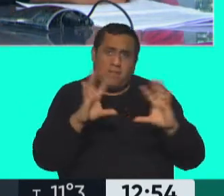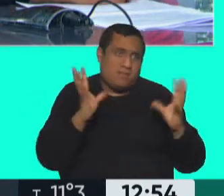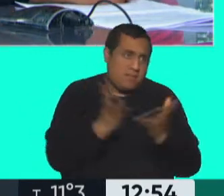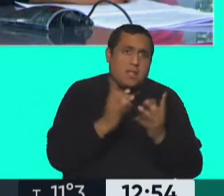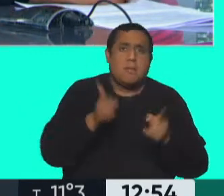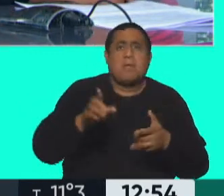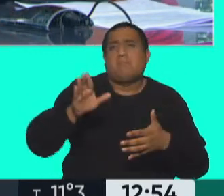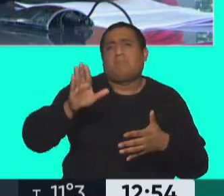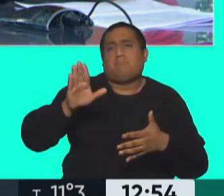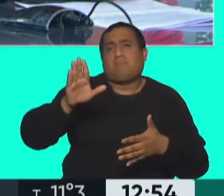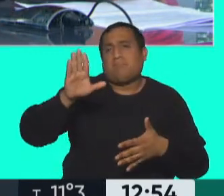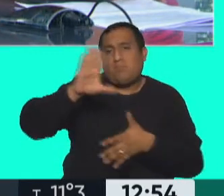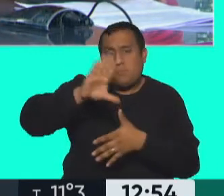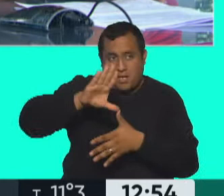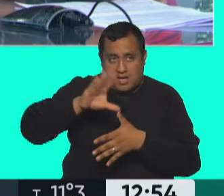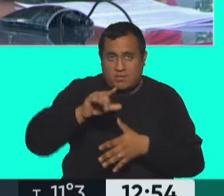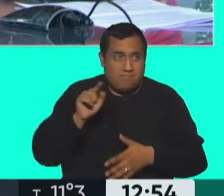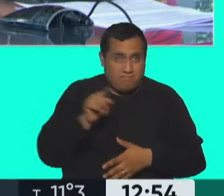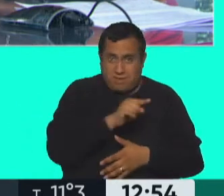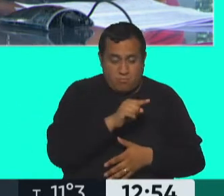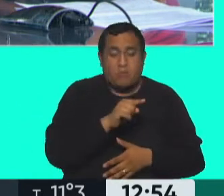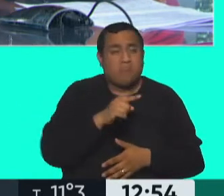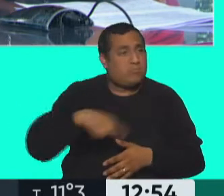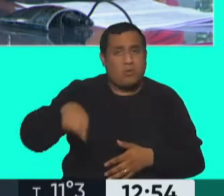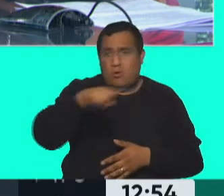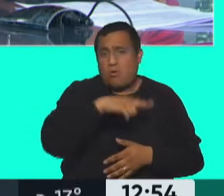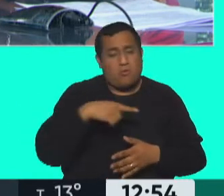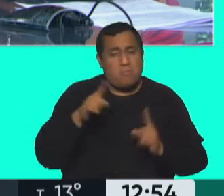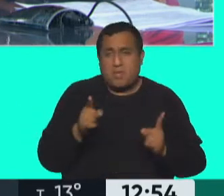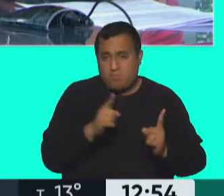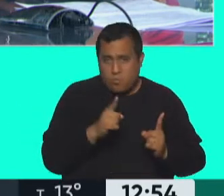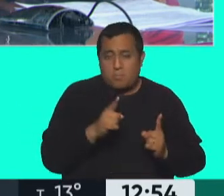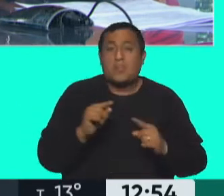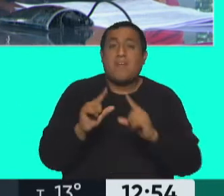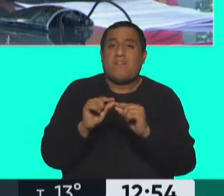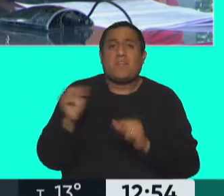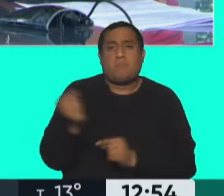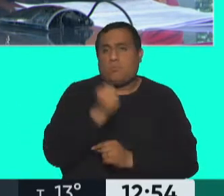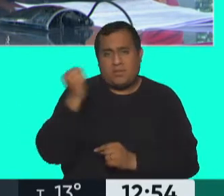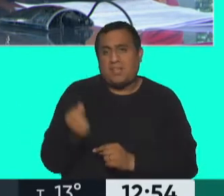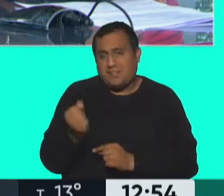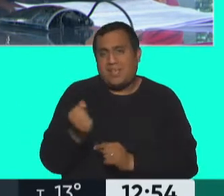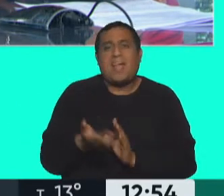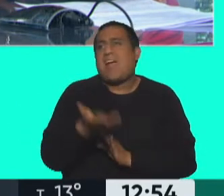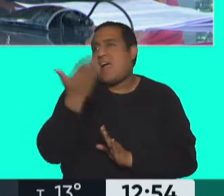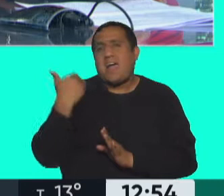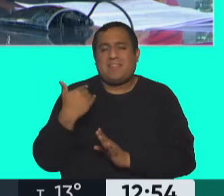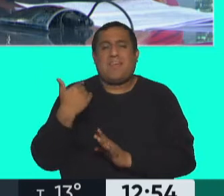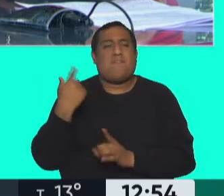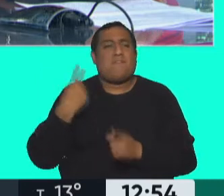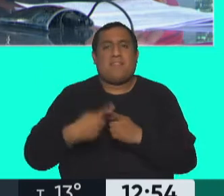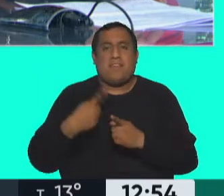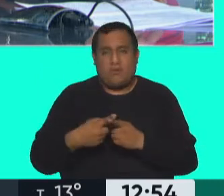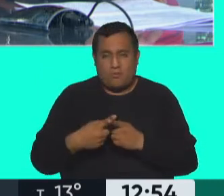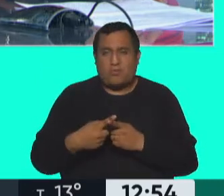americana, y en la jurisprudencia del sistema interamericano. Así que es una fecha muy importante. Hace unos años se celebró, se volvieron a juntar algunos de